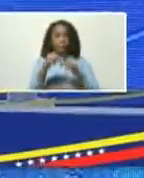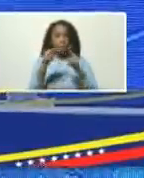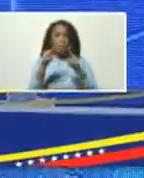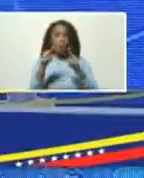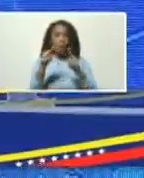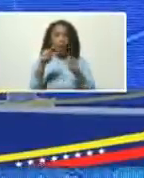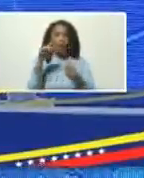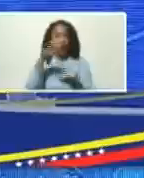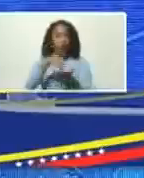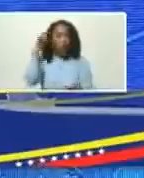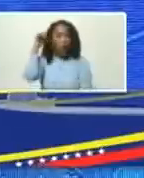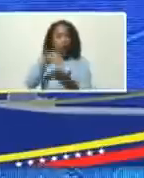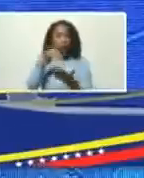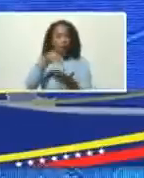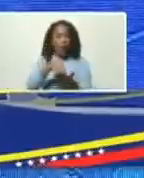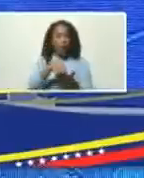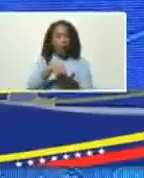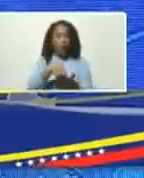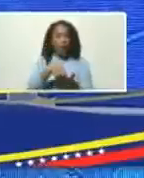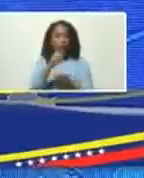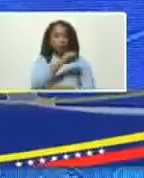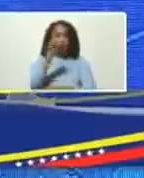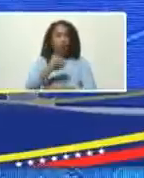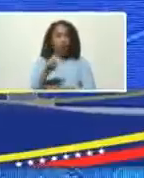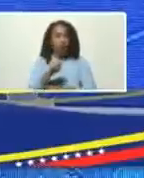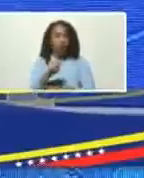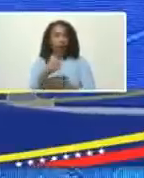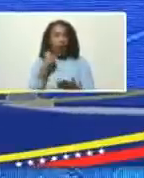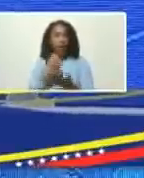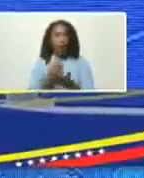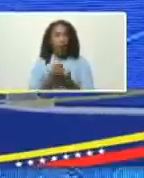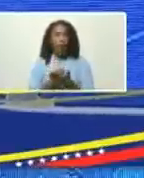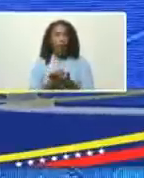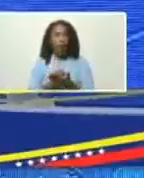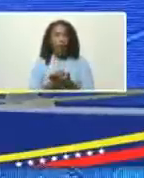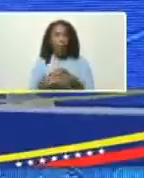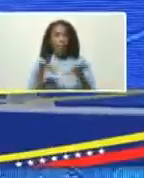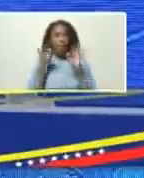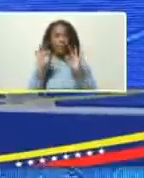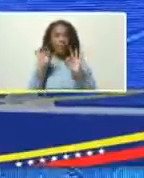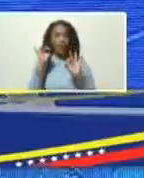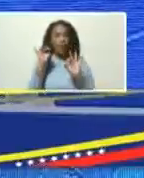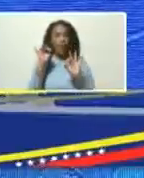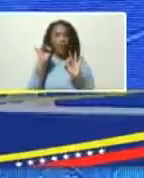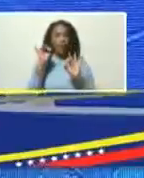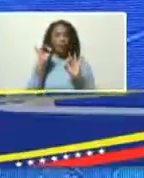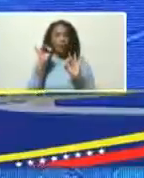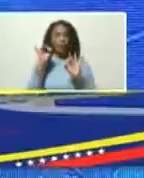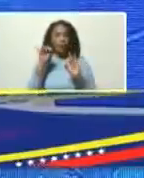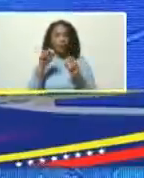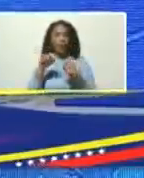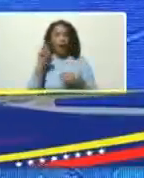morón zona económica especial para el desarrollo integral puerto cabello morón